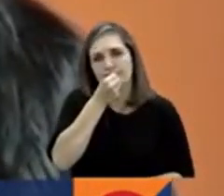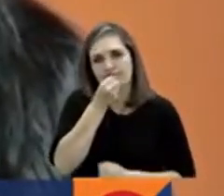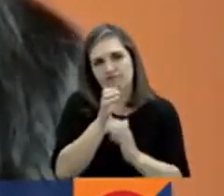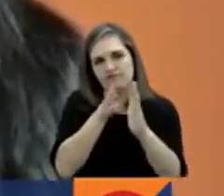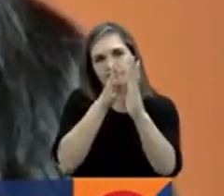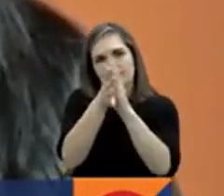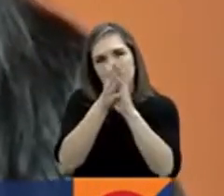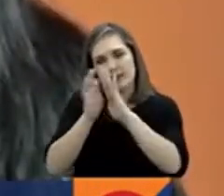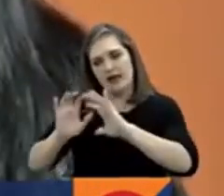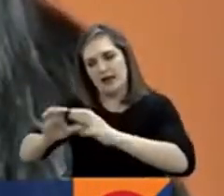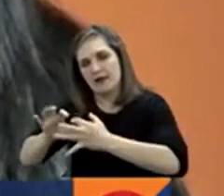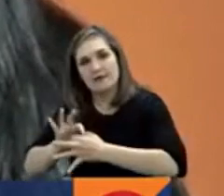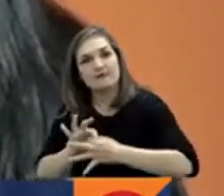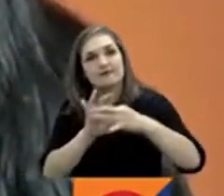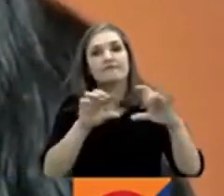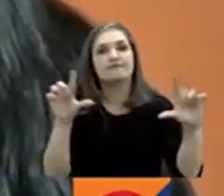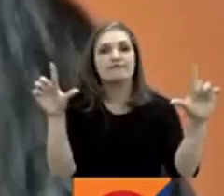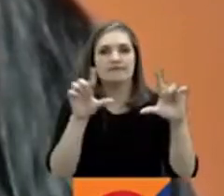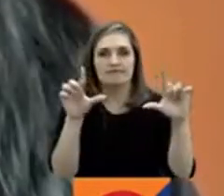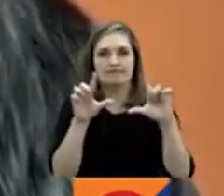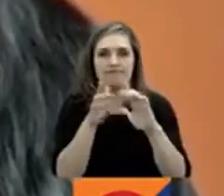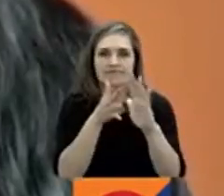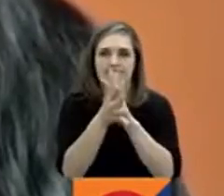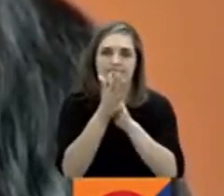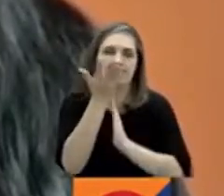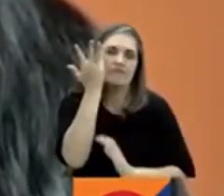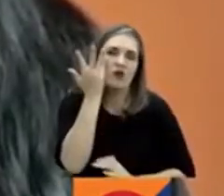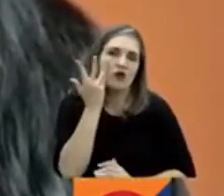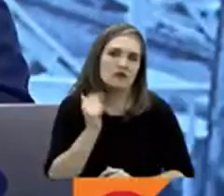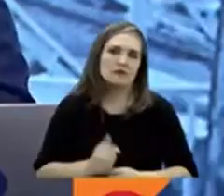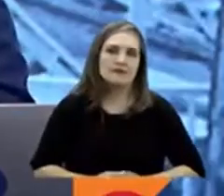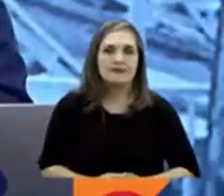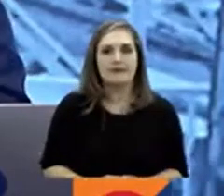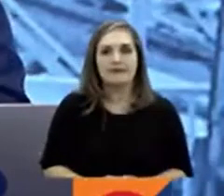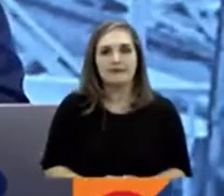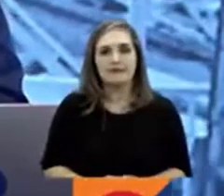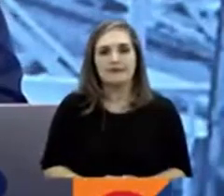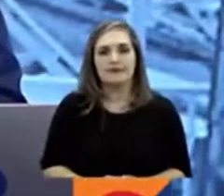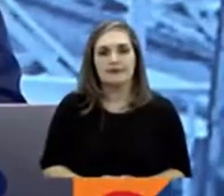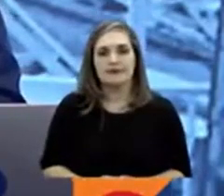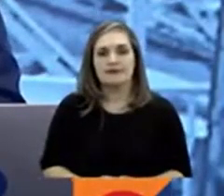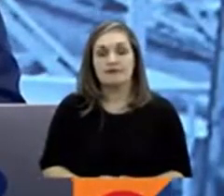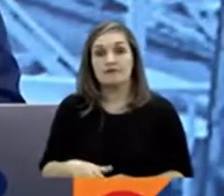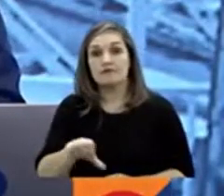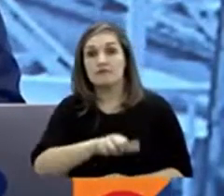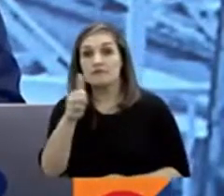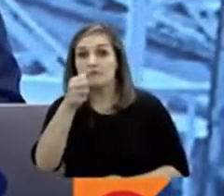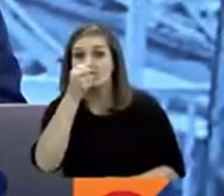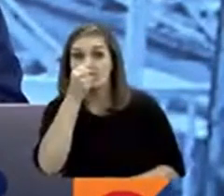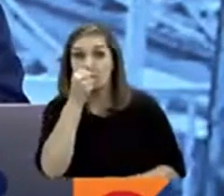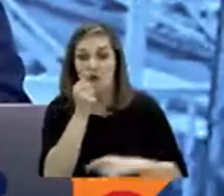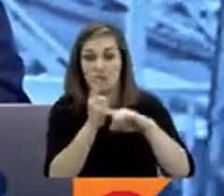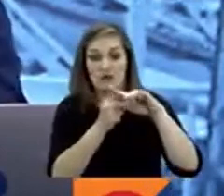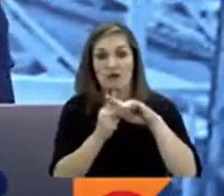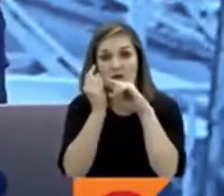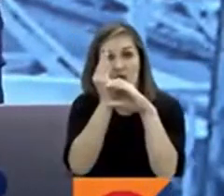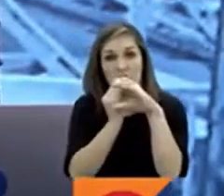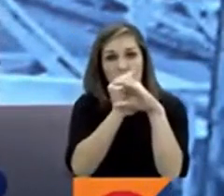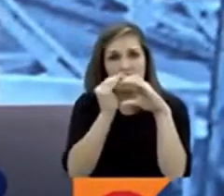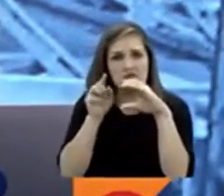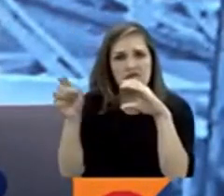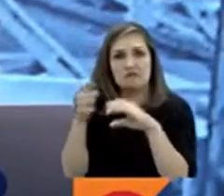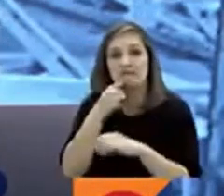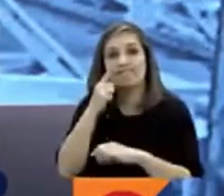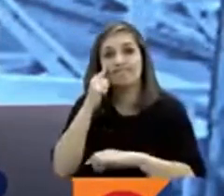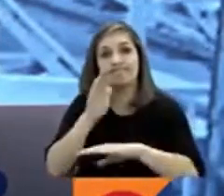Nacional de Colombia y RTBC Noticias, conectados 24-7. Y más noticias, la Procuraduría advirtió que en la isla de